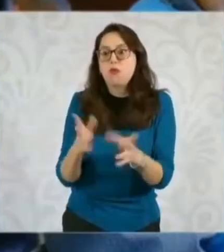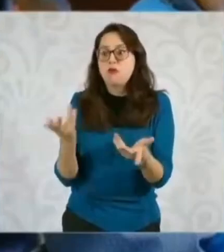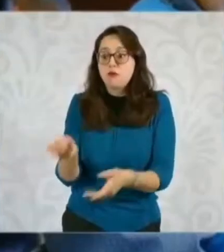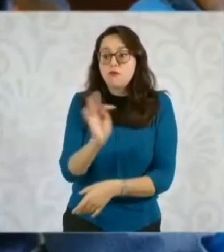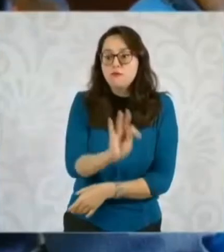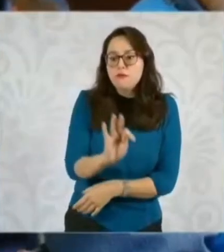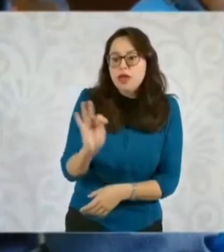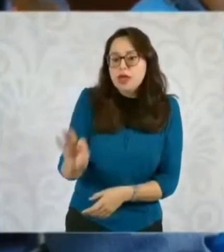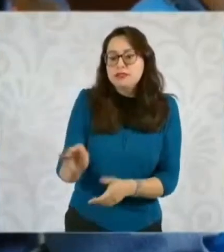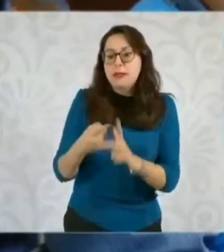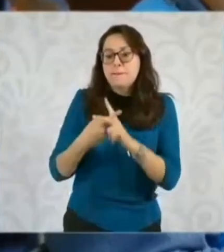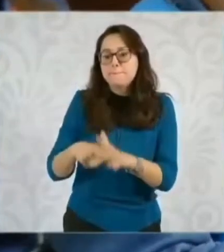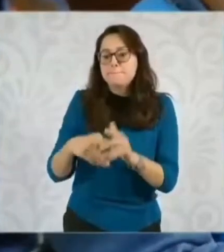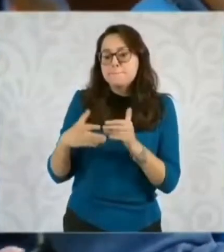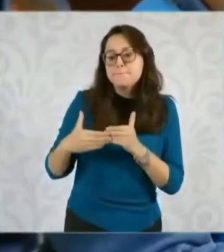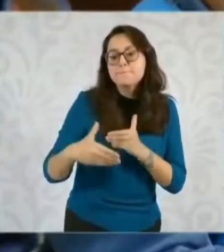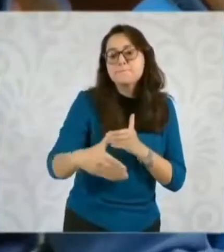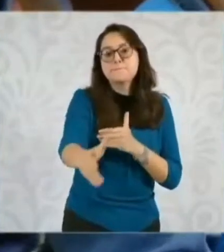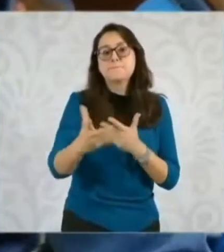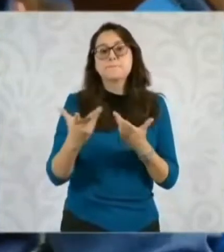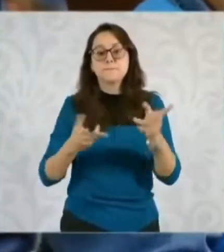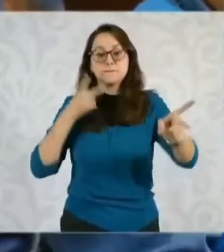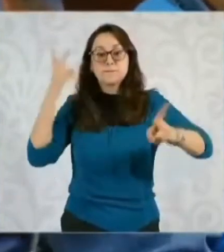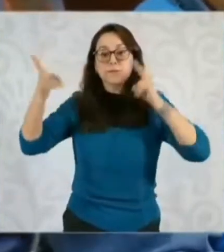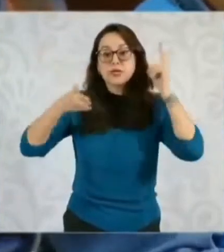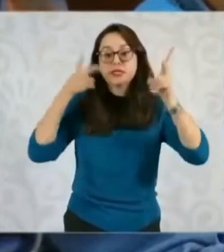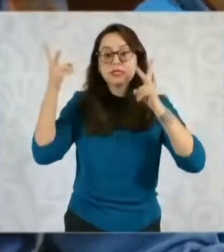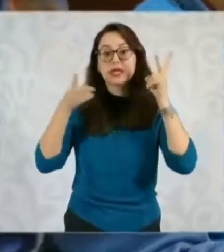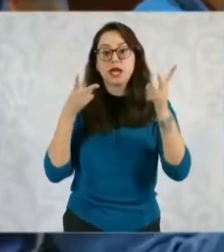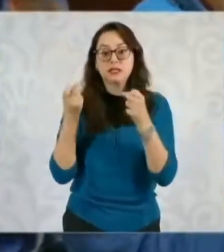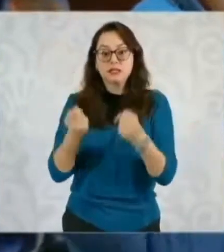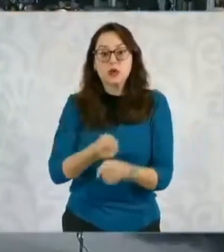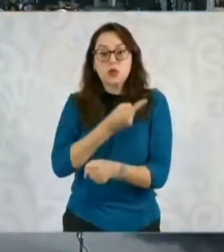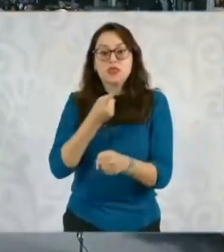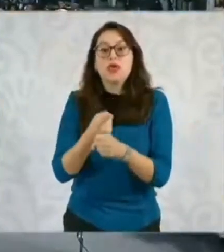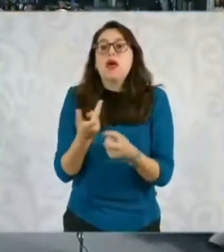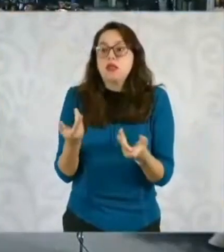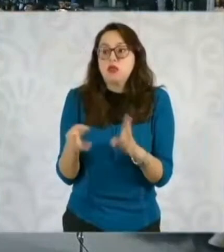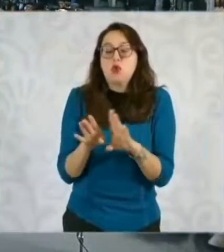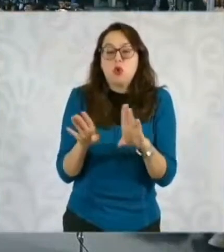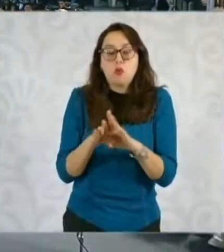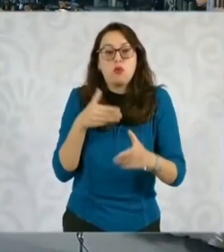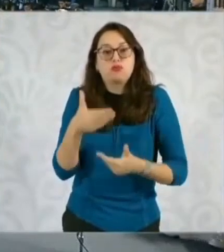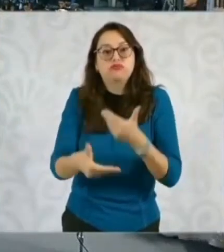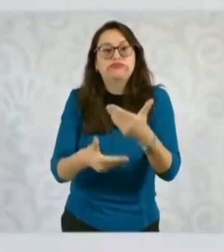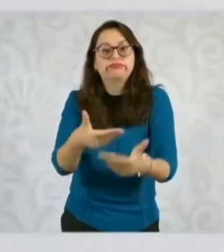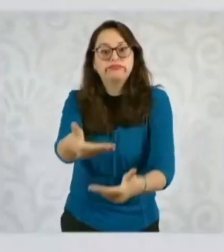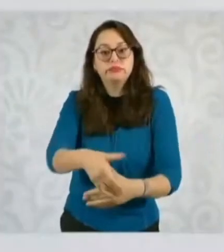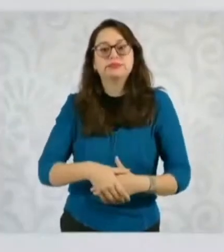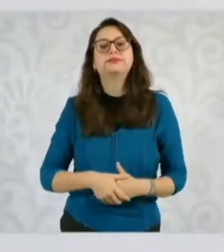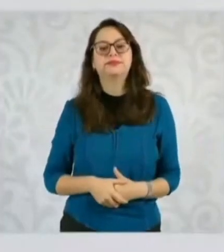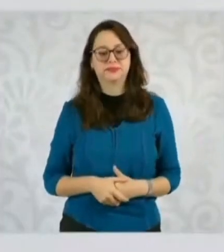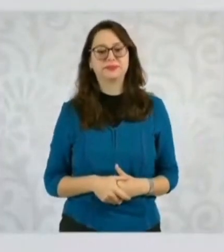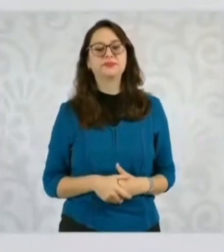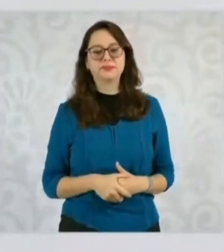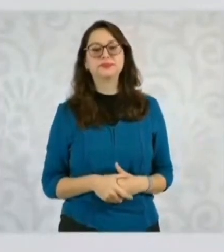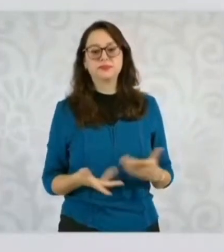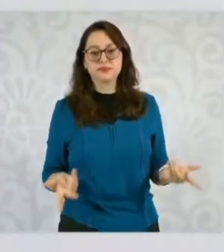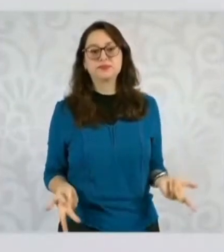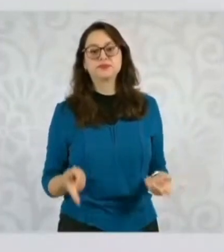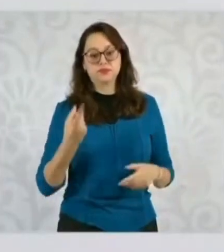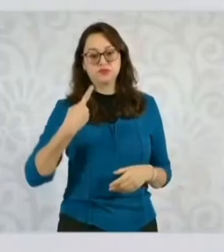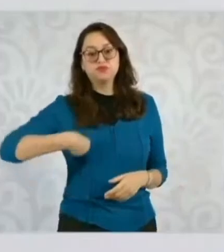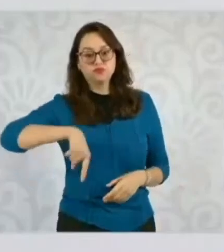quizá para que el Gabinete de Seguridad también visite este estado? Sí, hablamos de varios proyectos que hubo